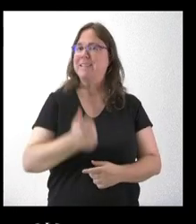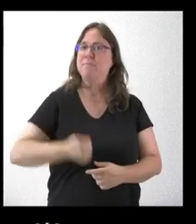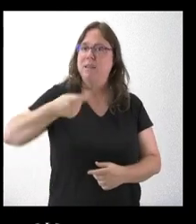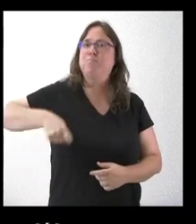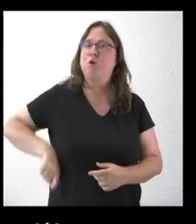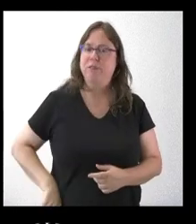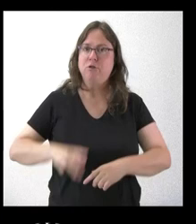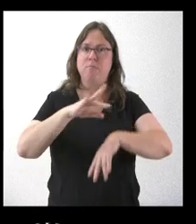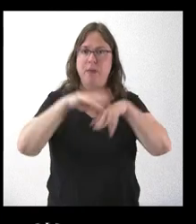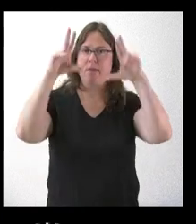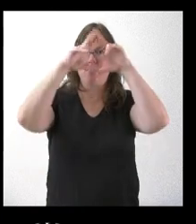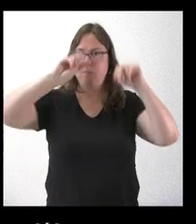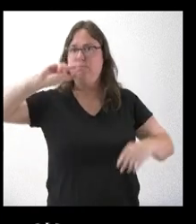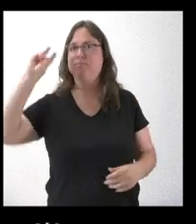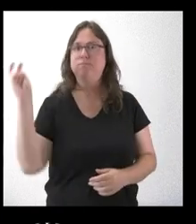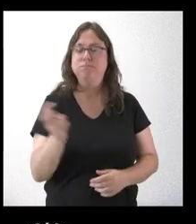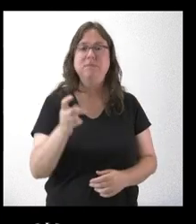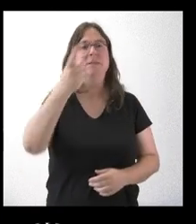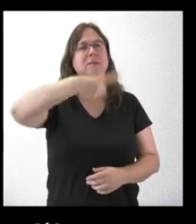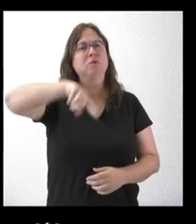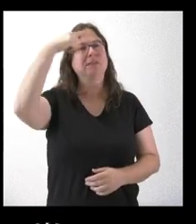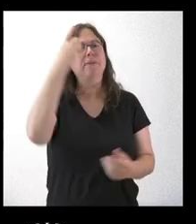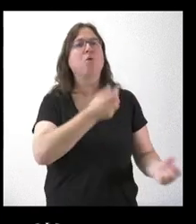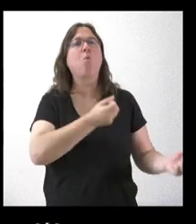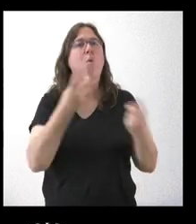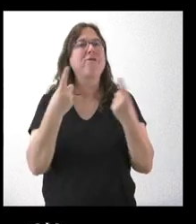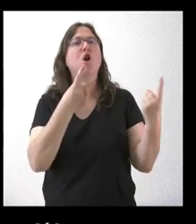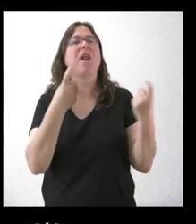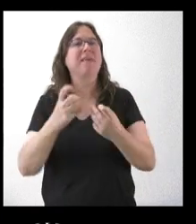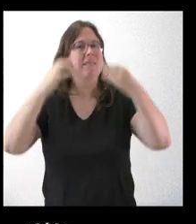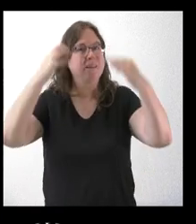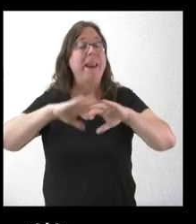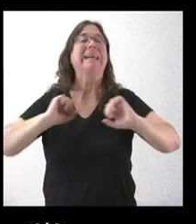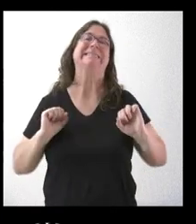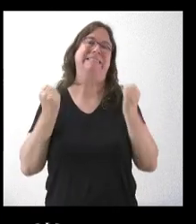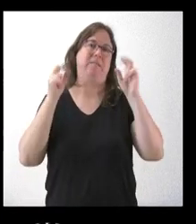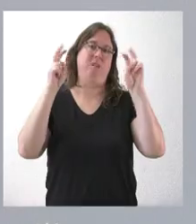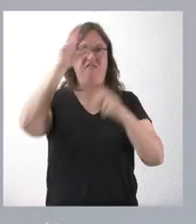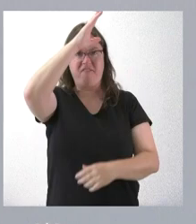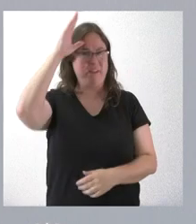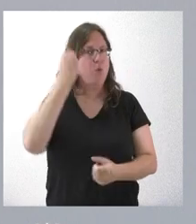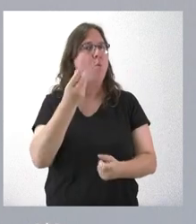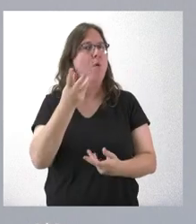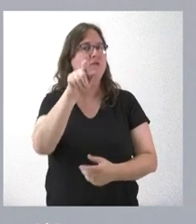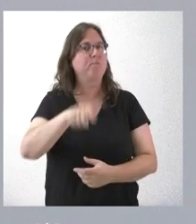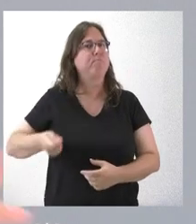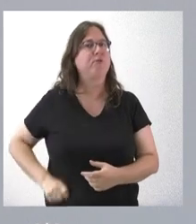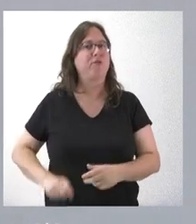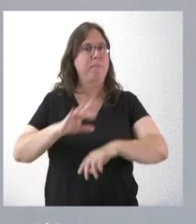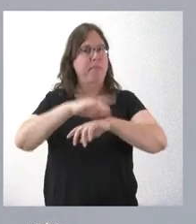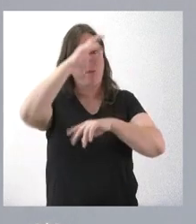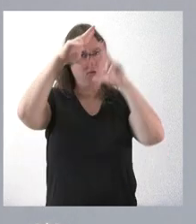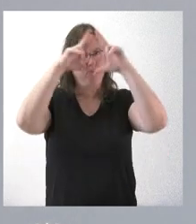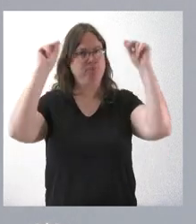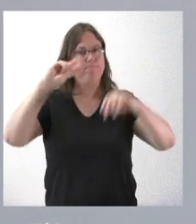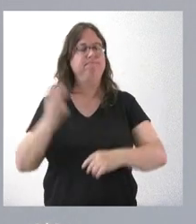No sé si la Junta tiene cuantificado el número de profesionales sanitarios que necesitan para salvar el verano. Gracias. Gracias. Es verdad que